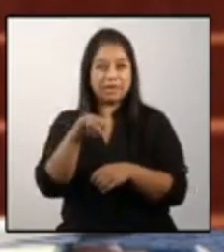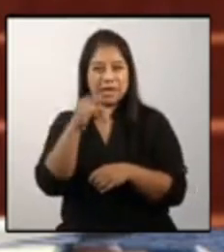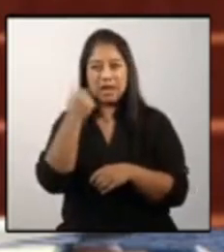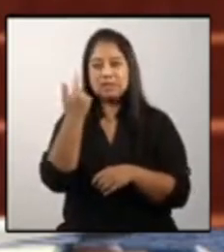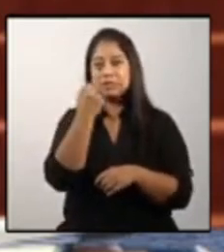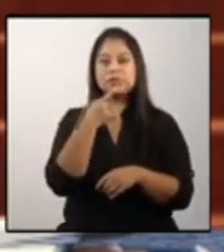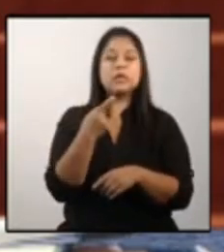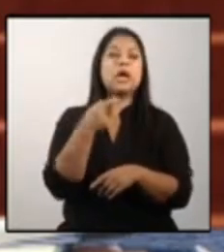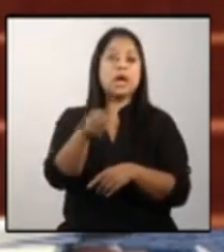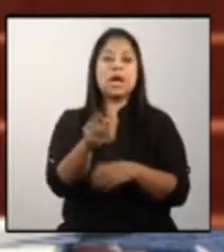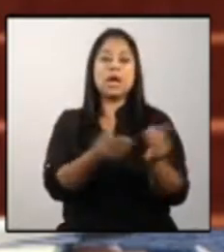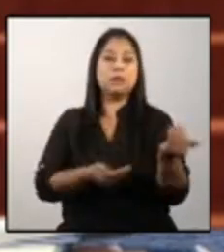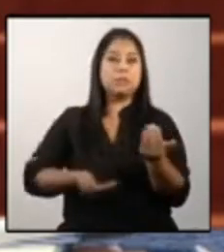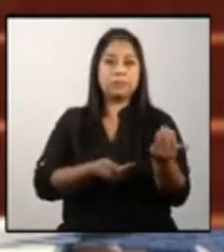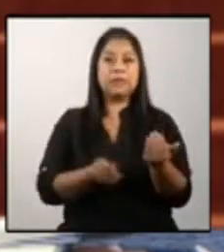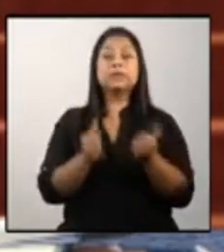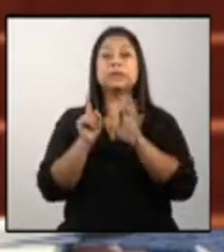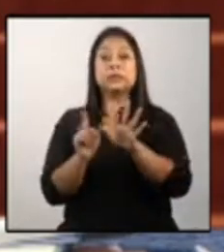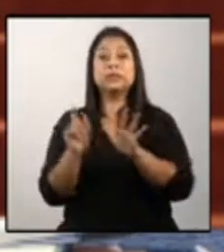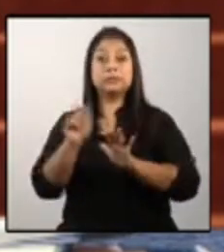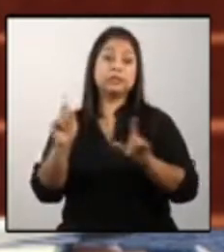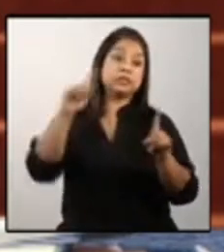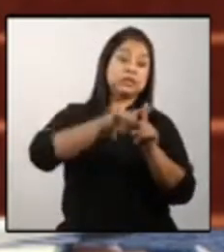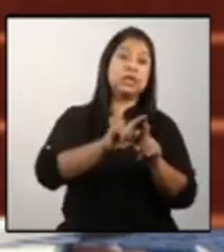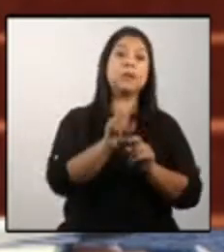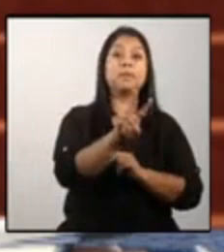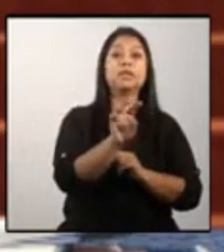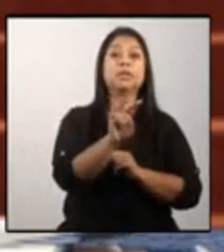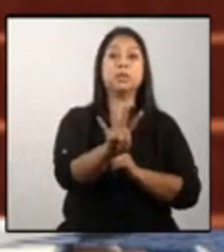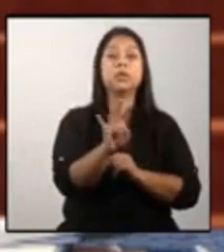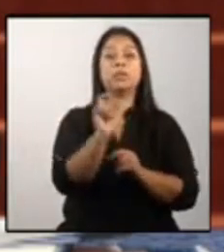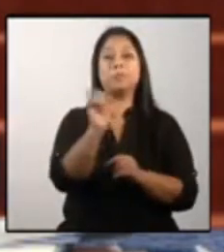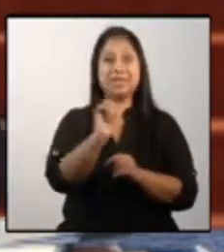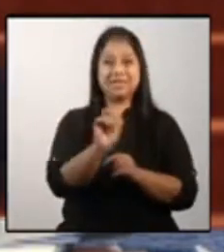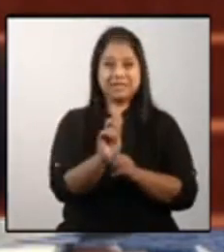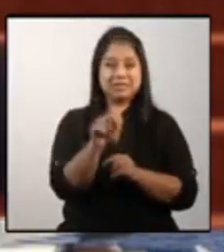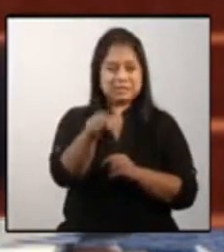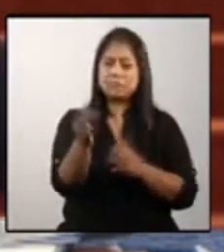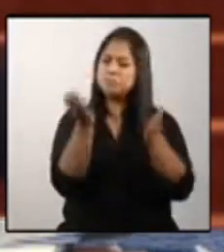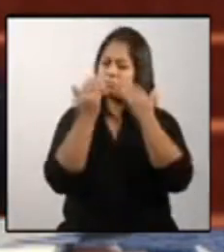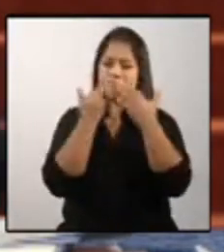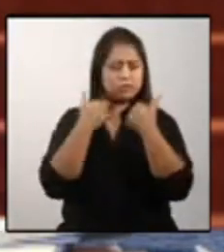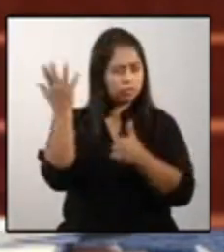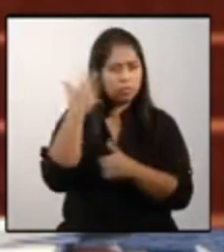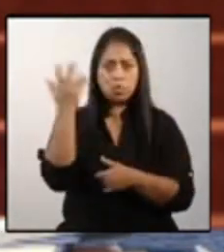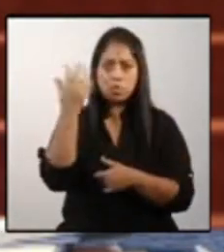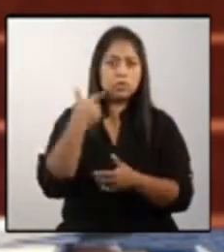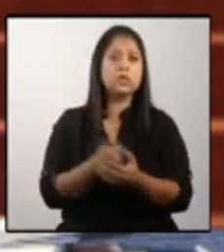veinticuatro meses a más de doscientos mil niños que no les falte su alimento todos los días